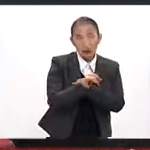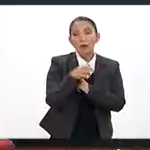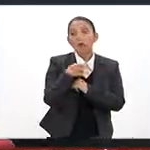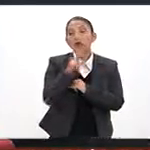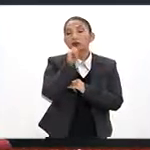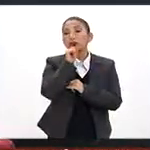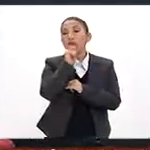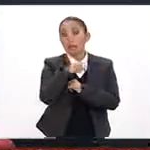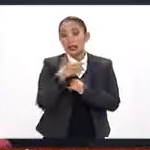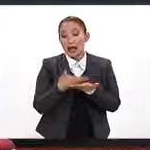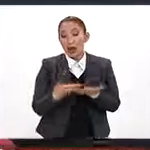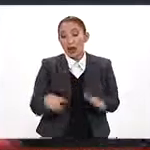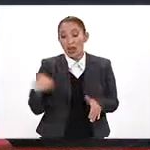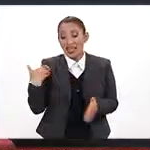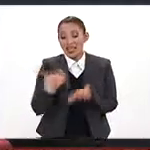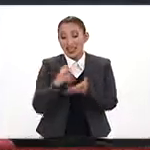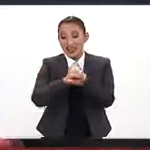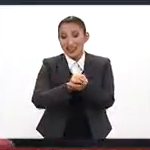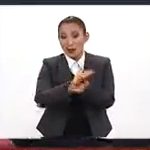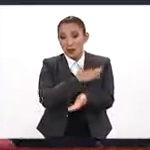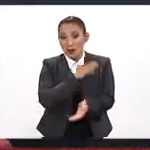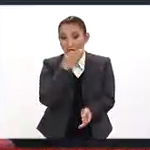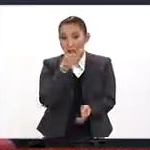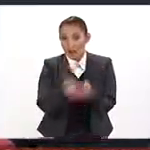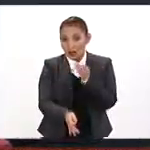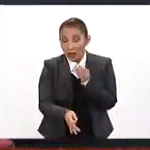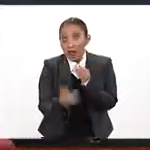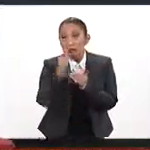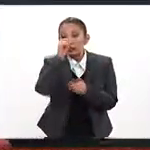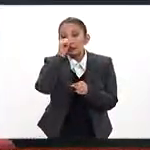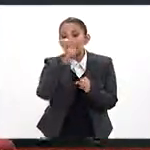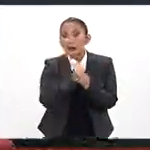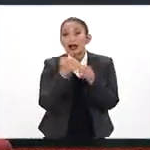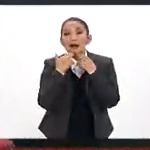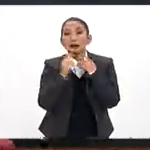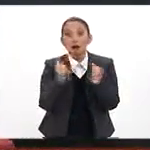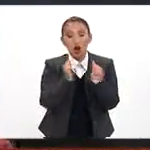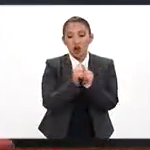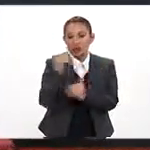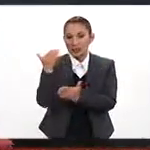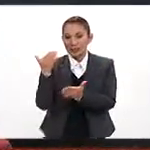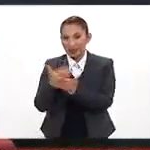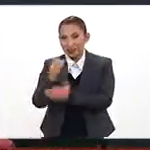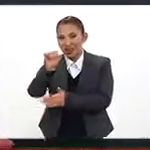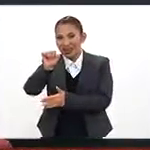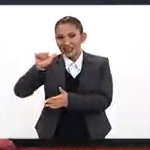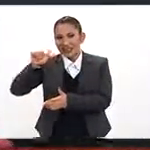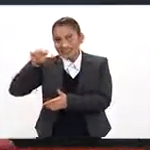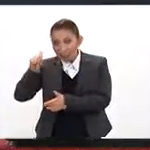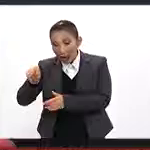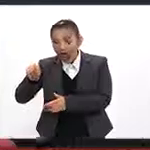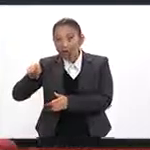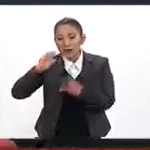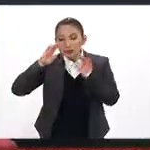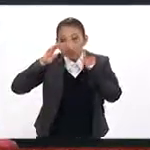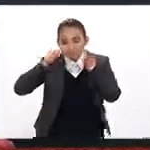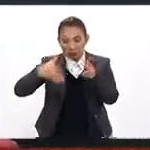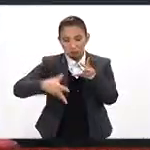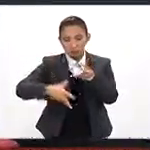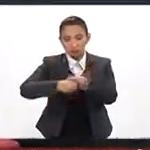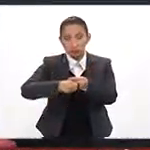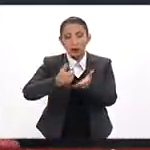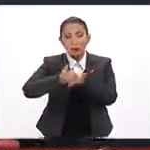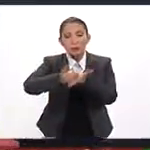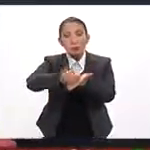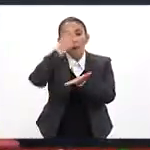precisamente ahora en el marco del sorteo del buen fin la Secretaría de Hacienda a través del Servicio de Administración Tributaria se suma